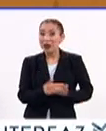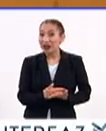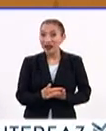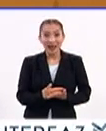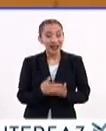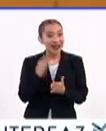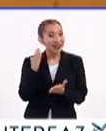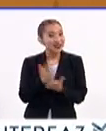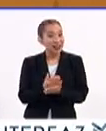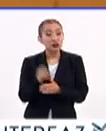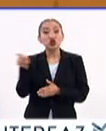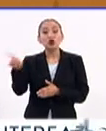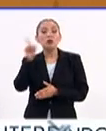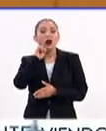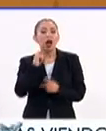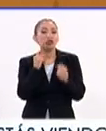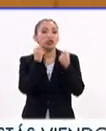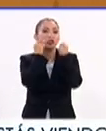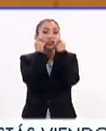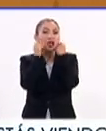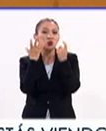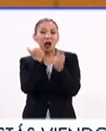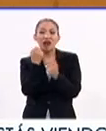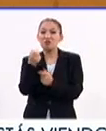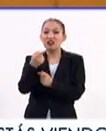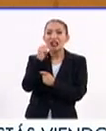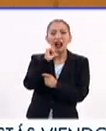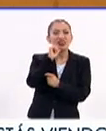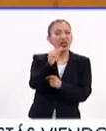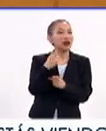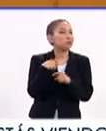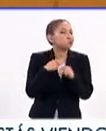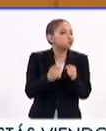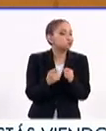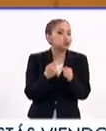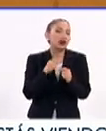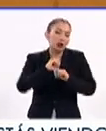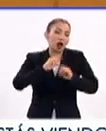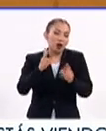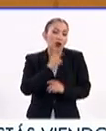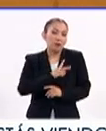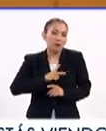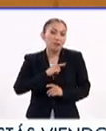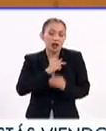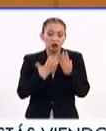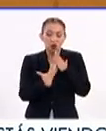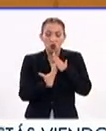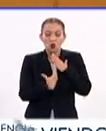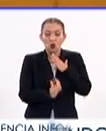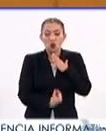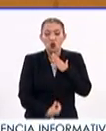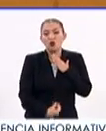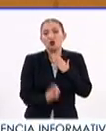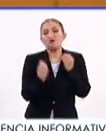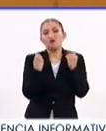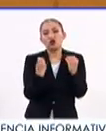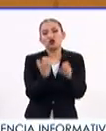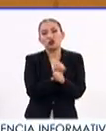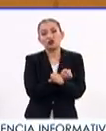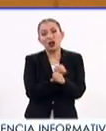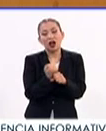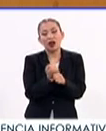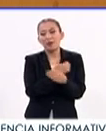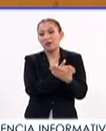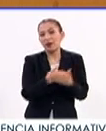producto. Si tú eres una mujer que no sigue el tratamiento, no eres adherente, el virus va a tener una alta cantidad en sangre